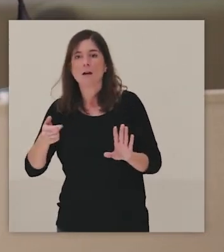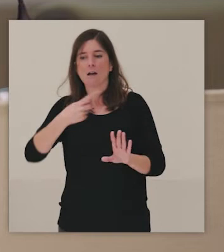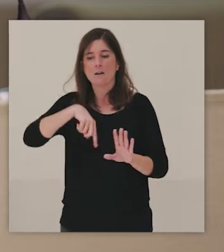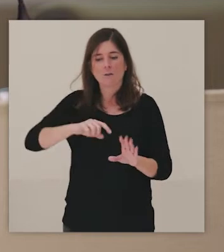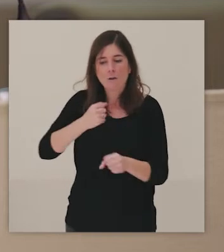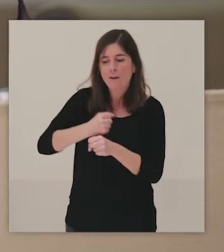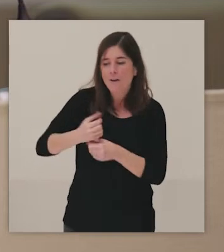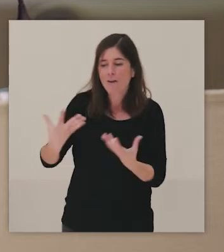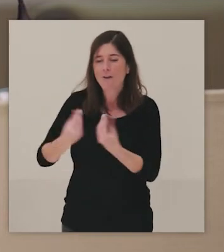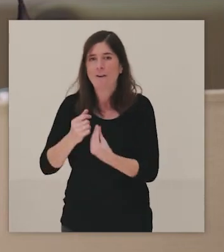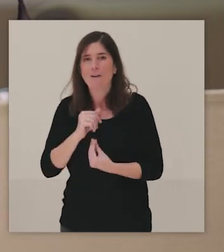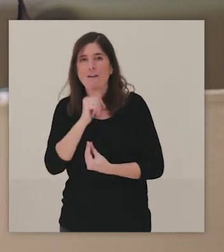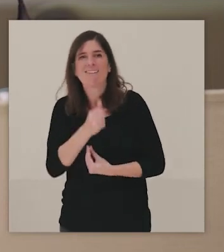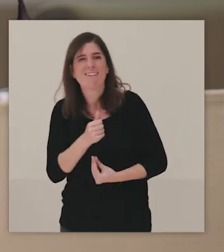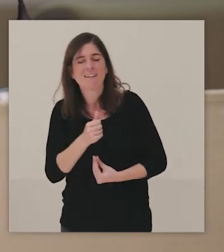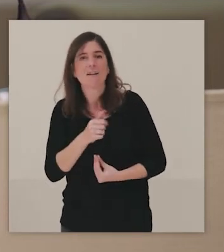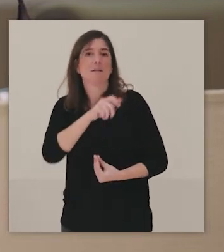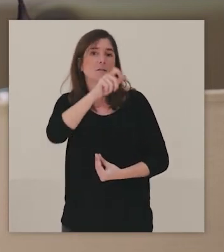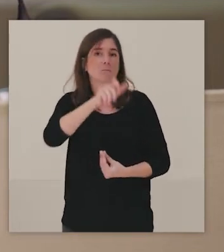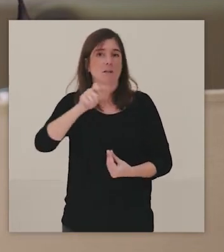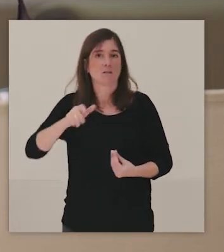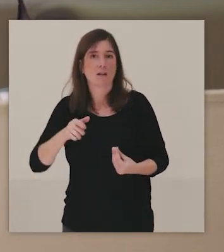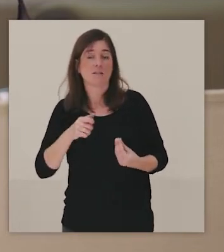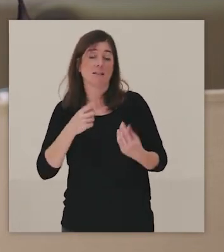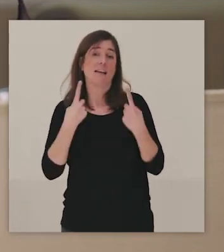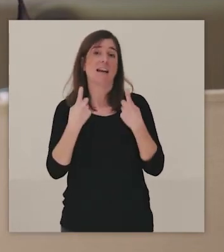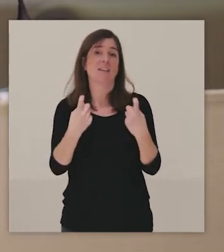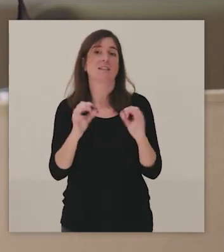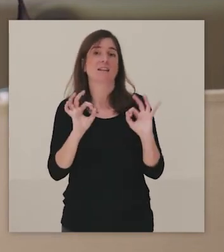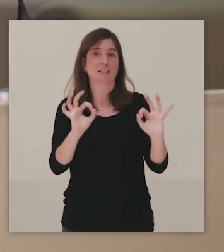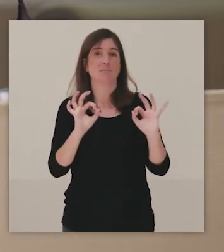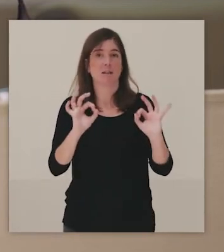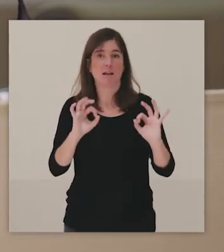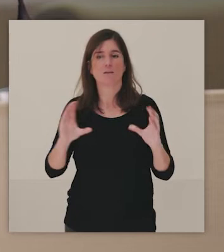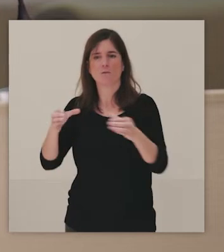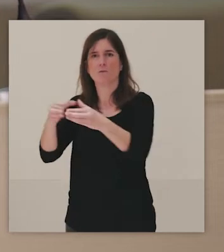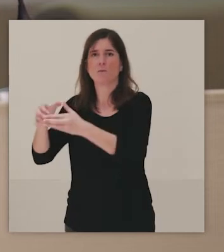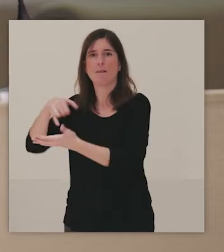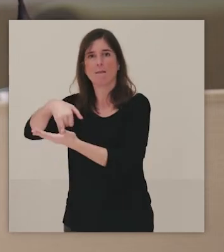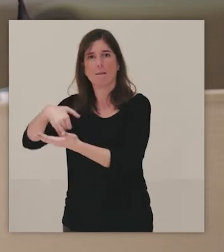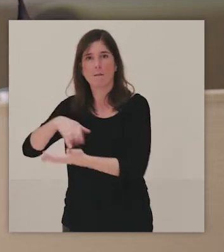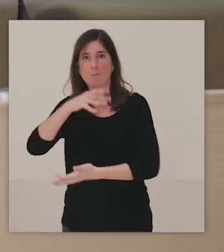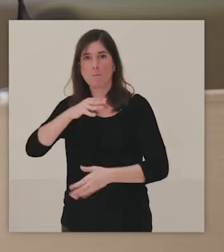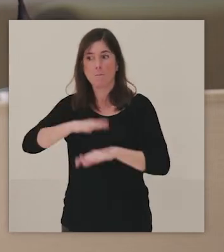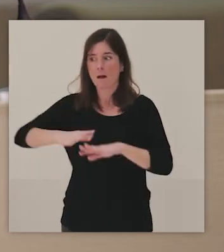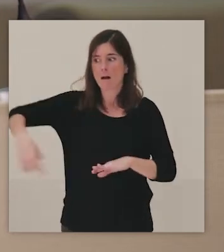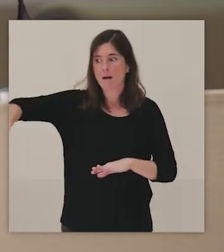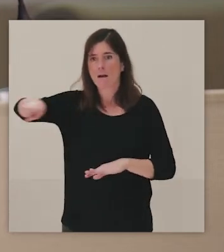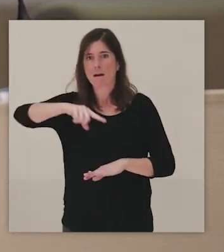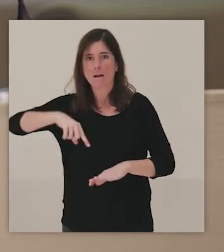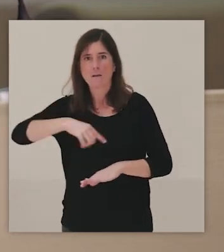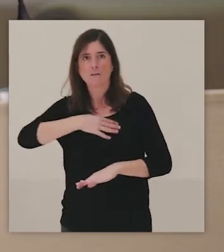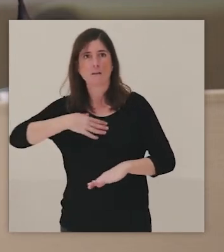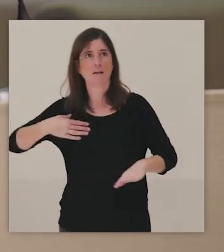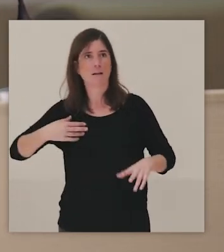sociales y con necesidades especiales. Quizá también porque yo creo que era muy necesario para ellos mantener ese